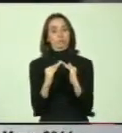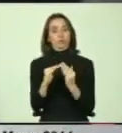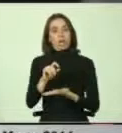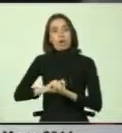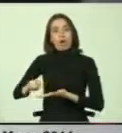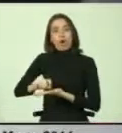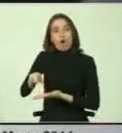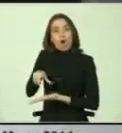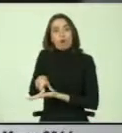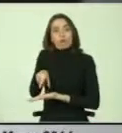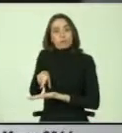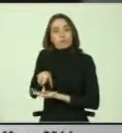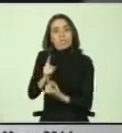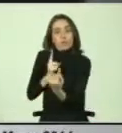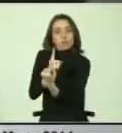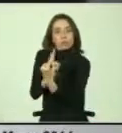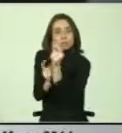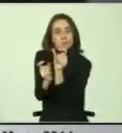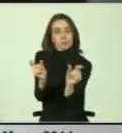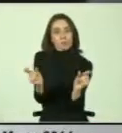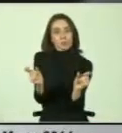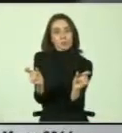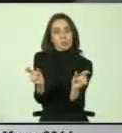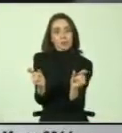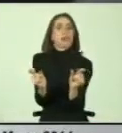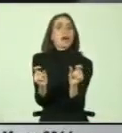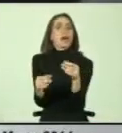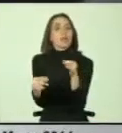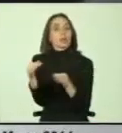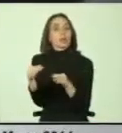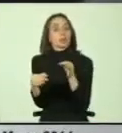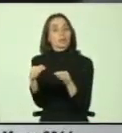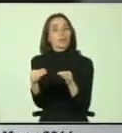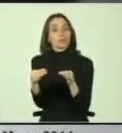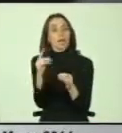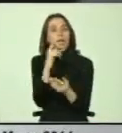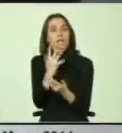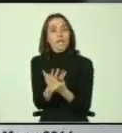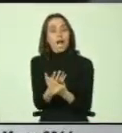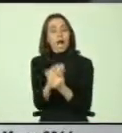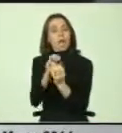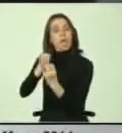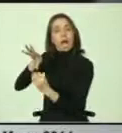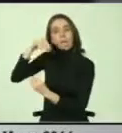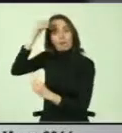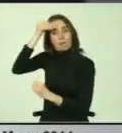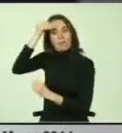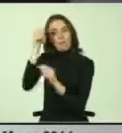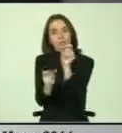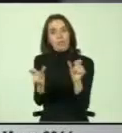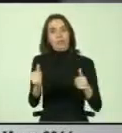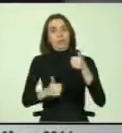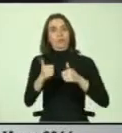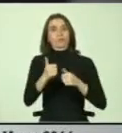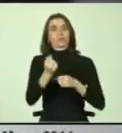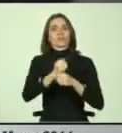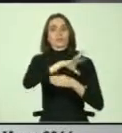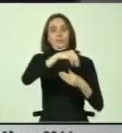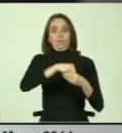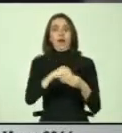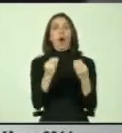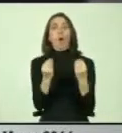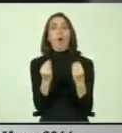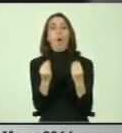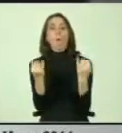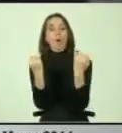oficinas que atiendan público en materia de justicia que exista algún tipo de capacitación de sus recursos humanos en relación a la